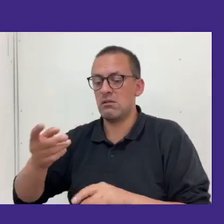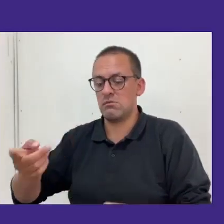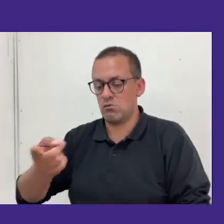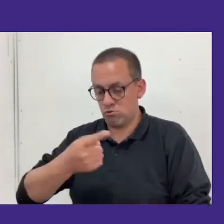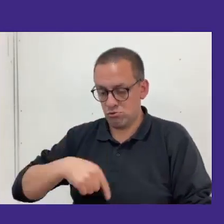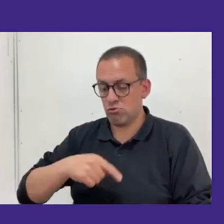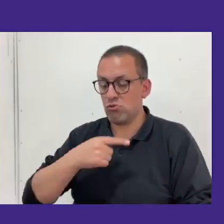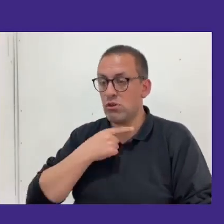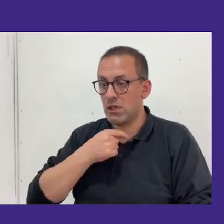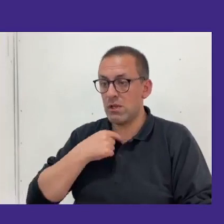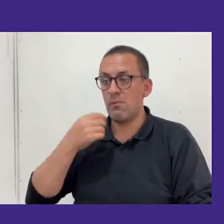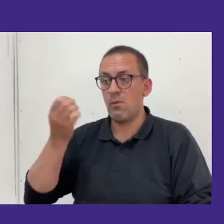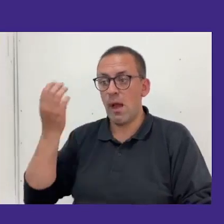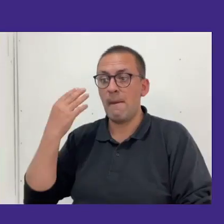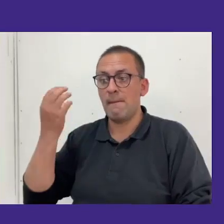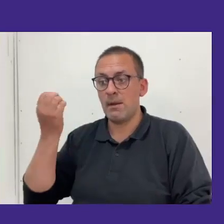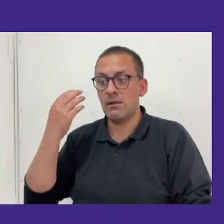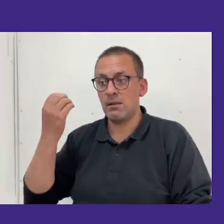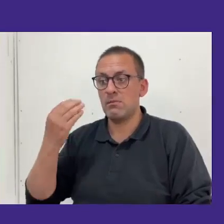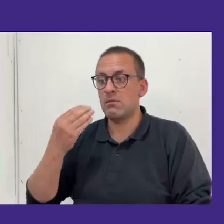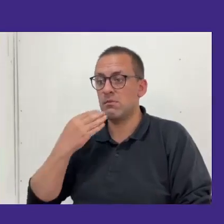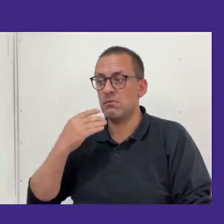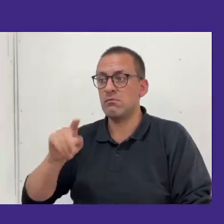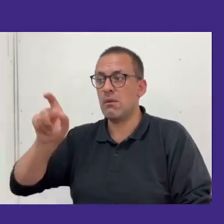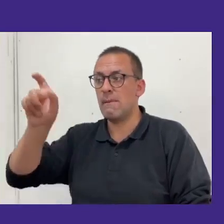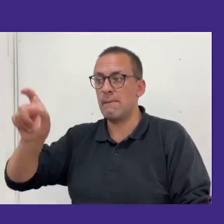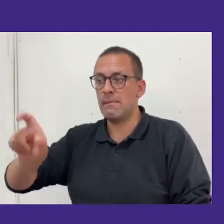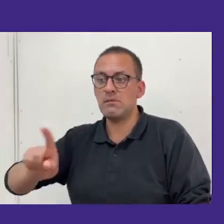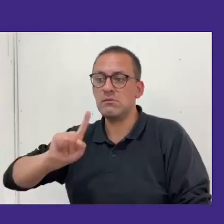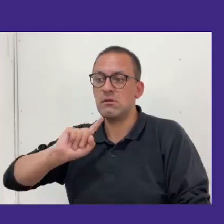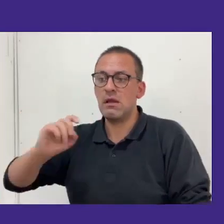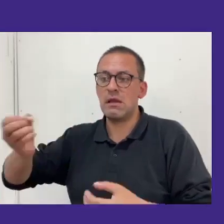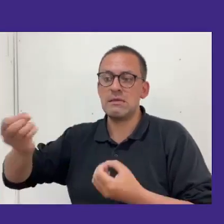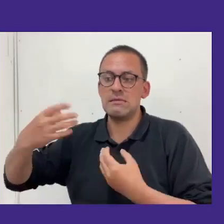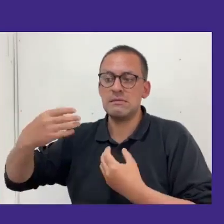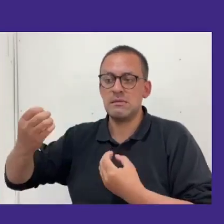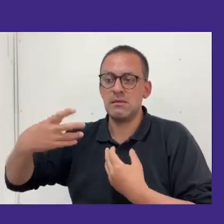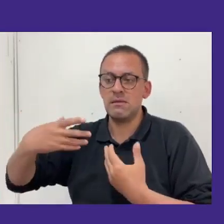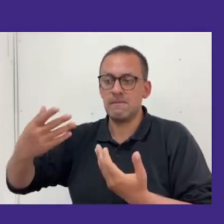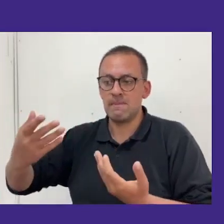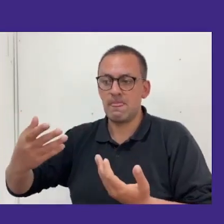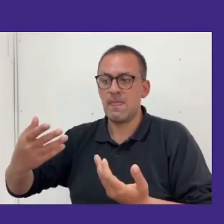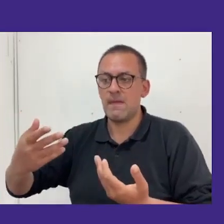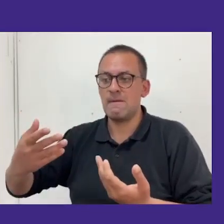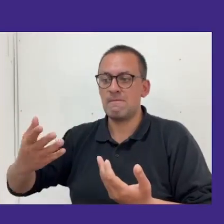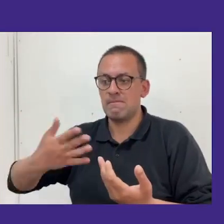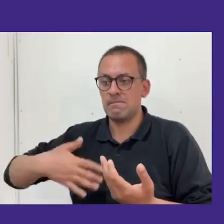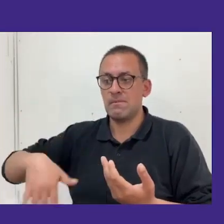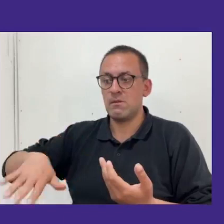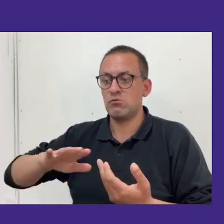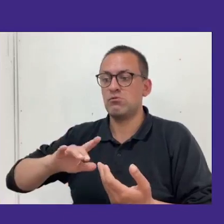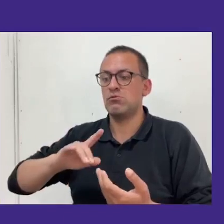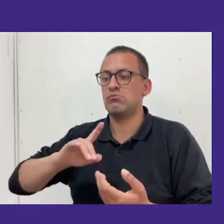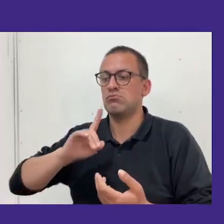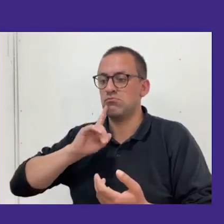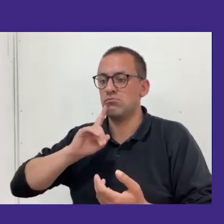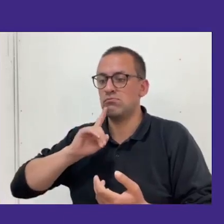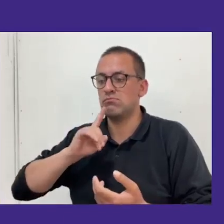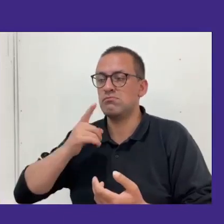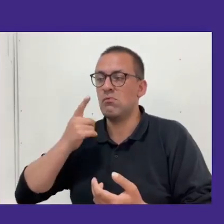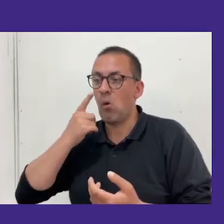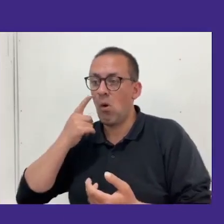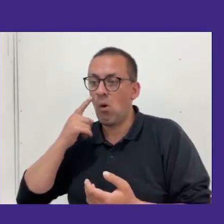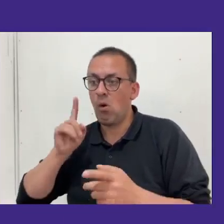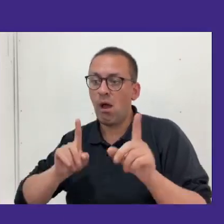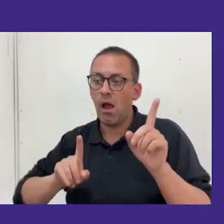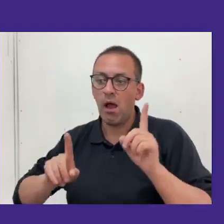queremos aprender pero también tiene que haber alguien que nos enseñe. Entonces de todos poner nuestra parte si nosotros tenemos algún conocimiento